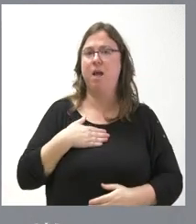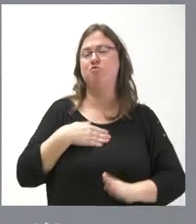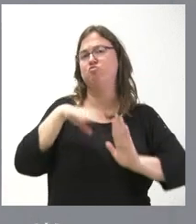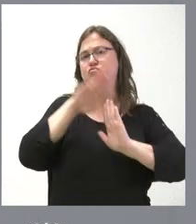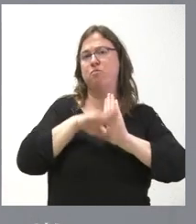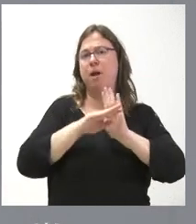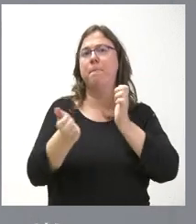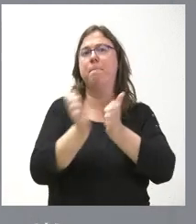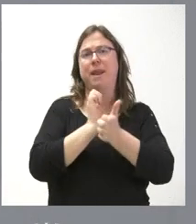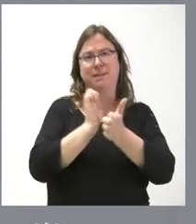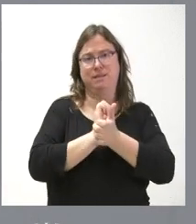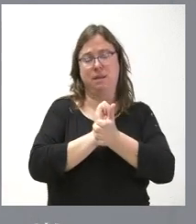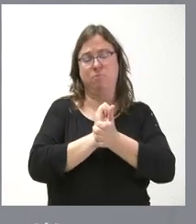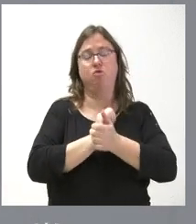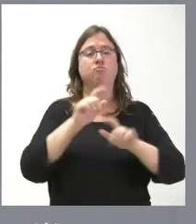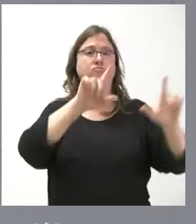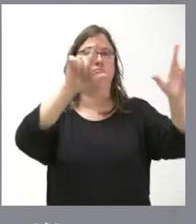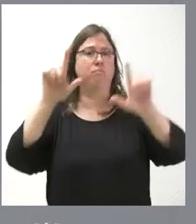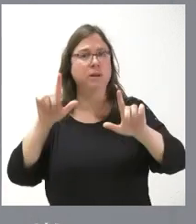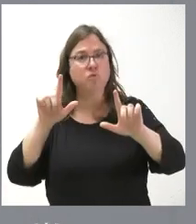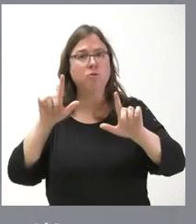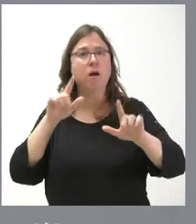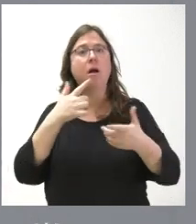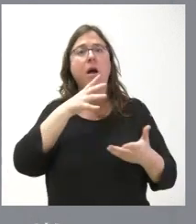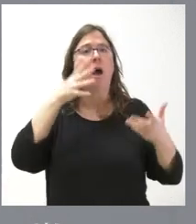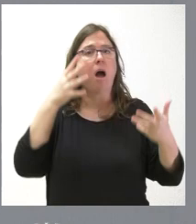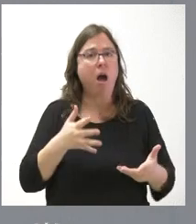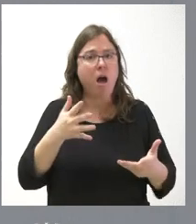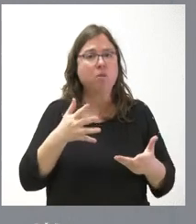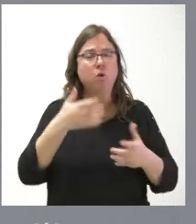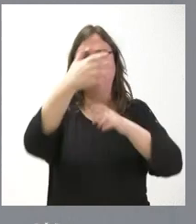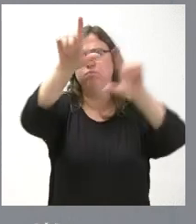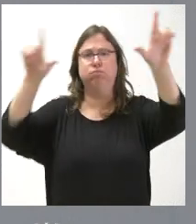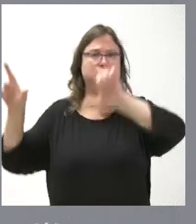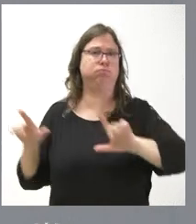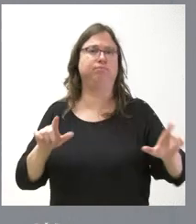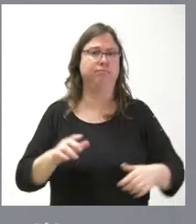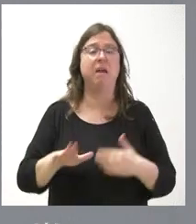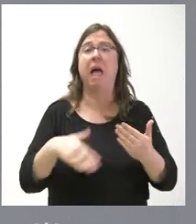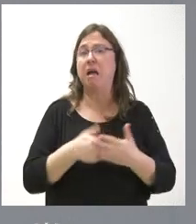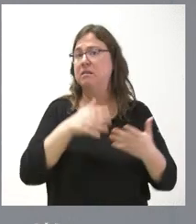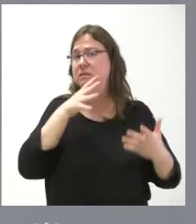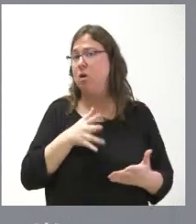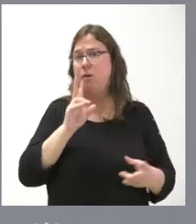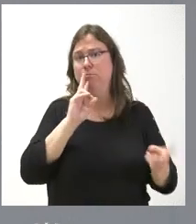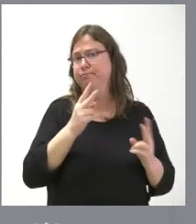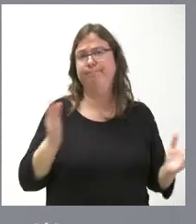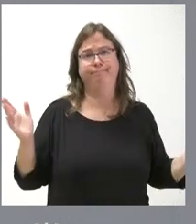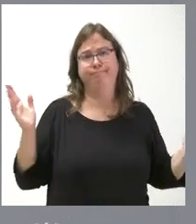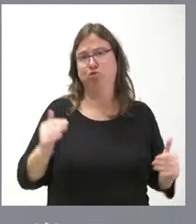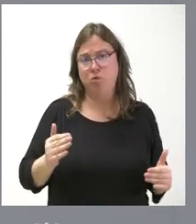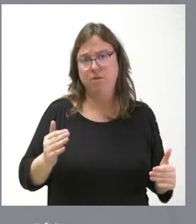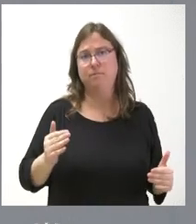este préstamo de los restos de las pinturas murales que, en la actualidad, están dispersas en estos museos. Hasta el momento no hemos tenido respuesta a estas